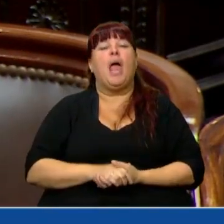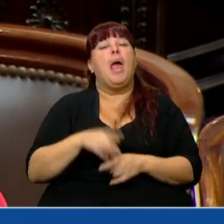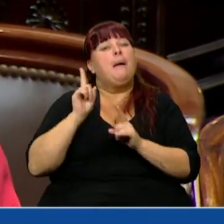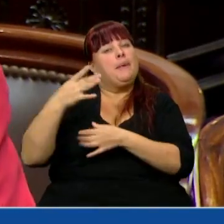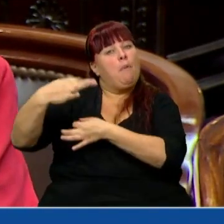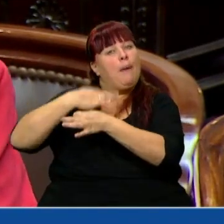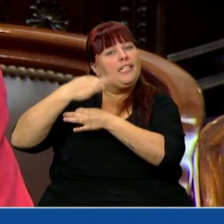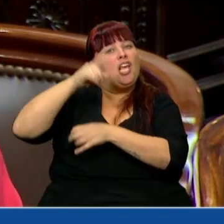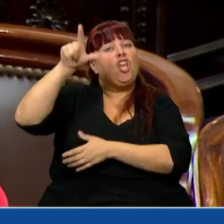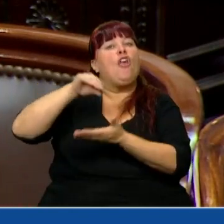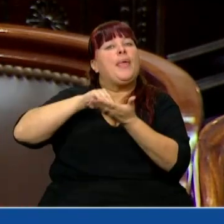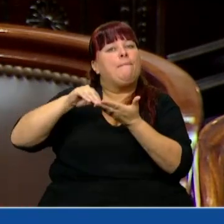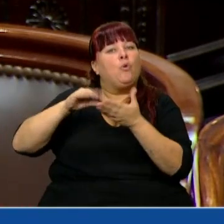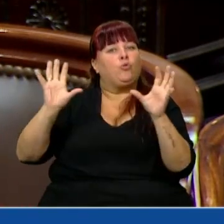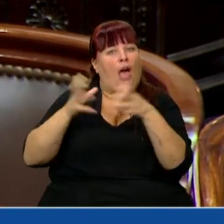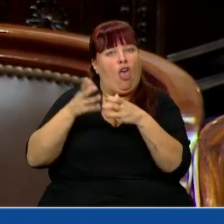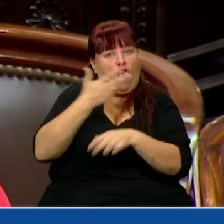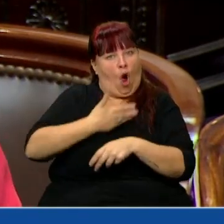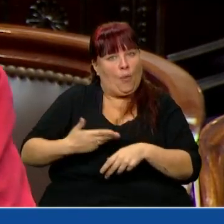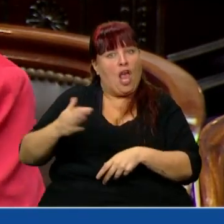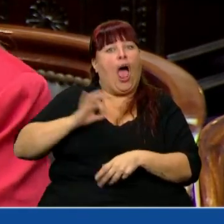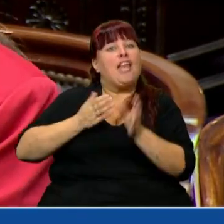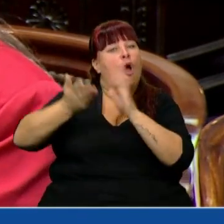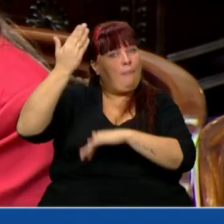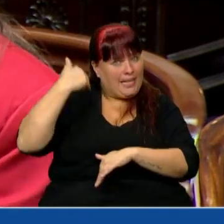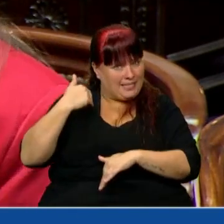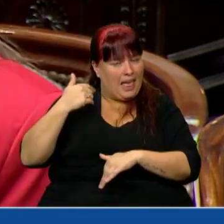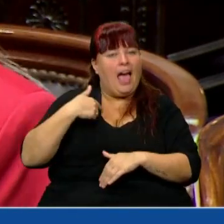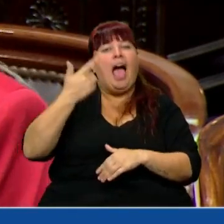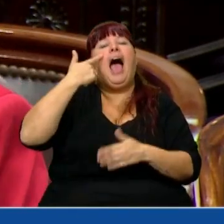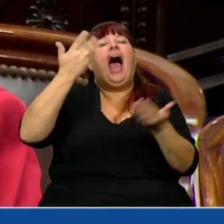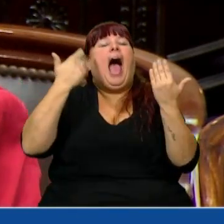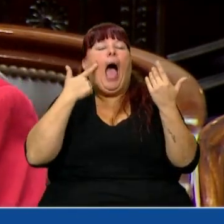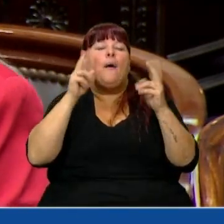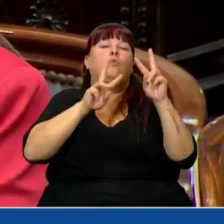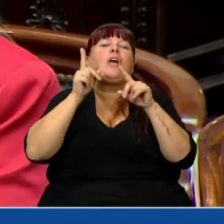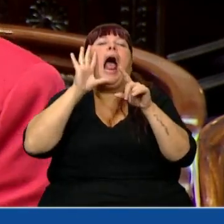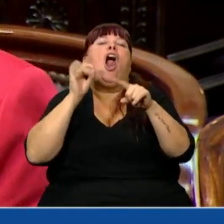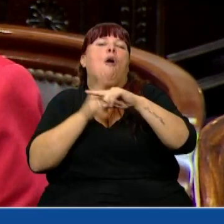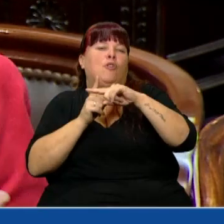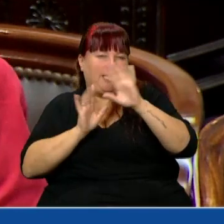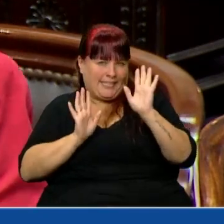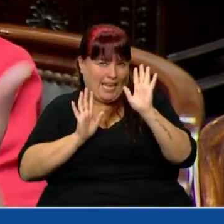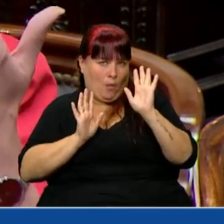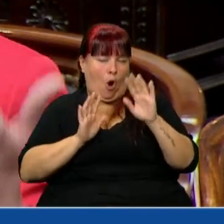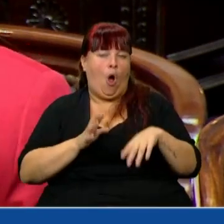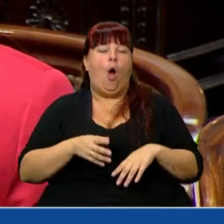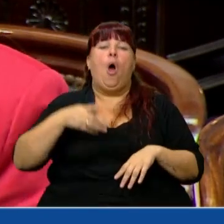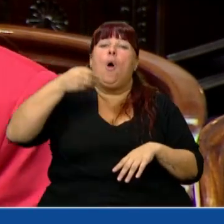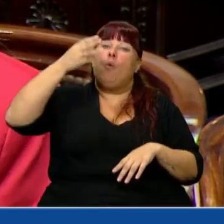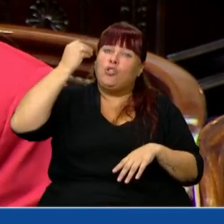enseñó un diputado de la bancada oficialista el año pasado, voy a ver el vaso medio lleno, que muchas veces